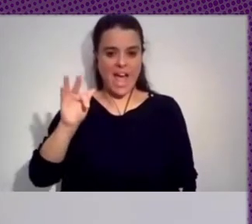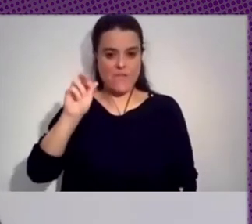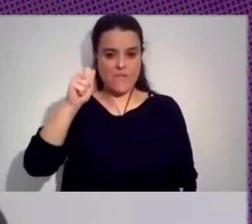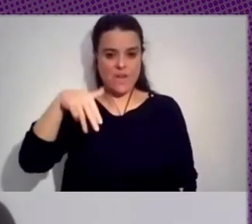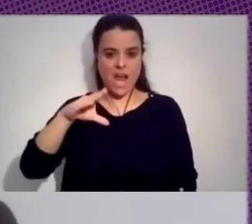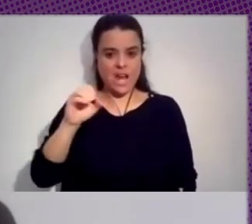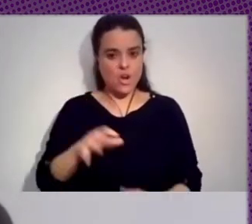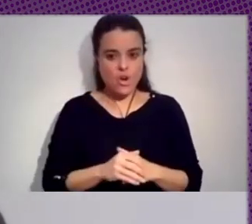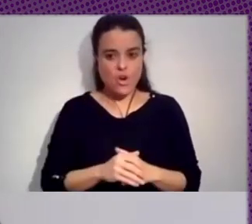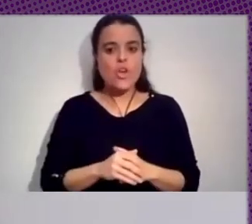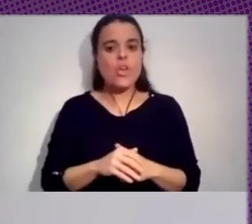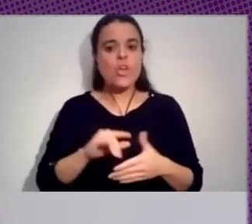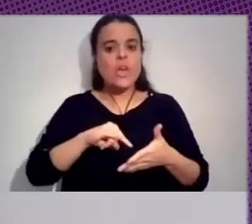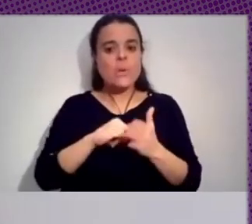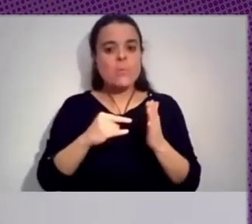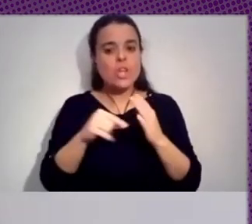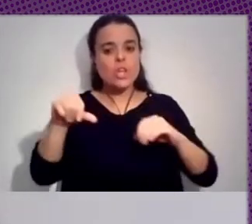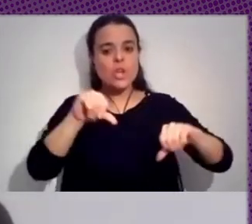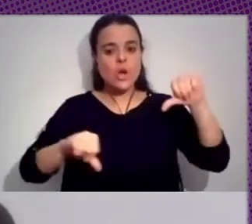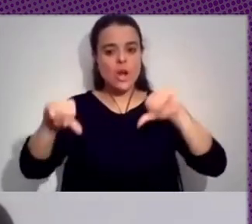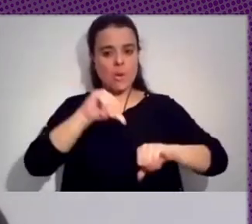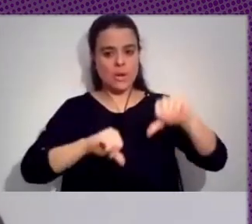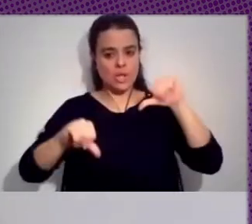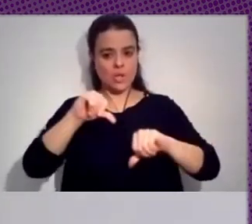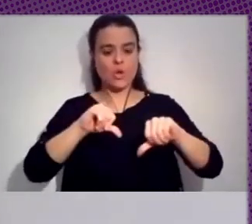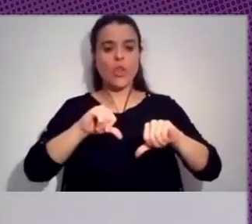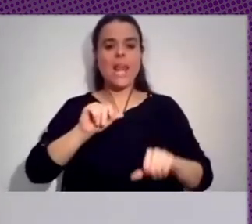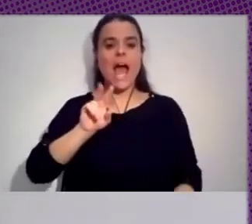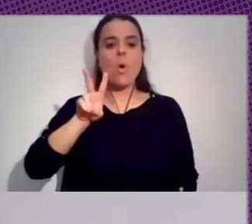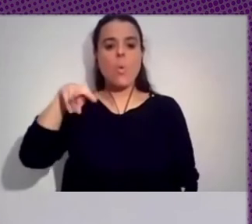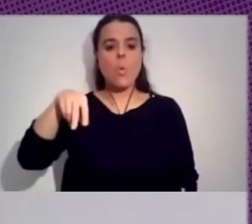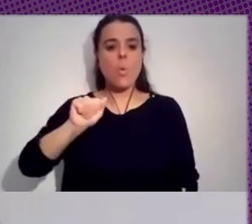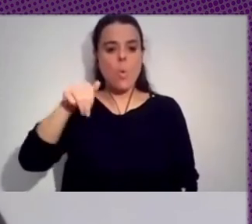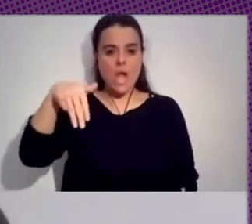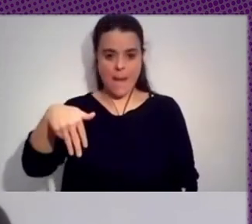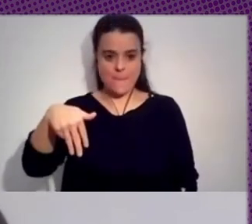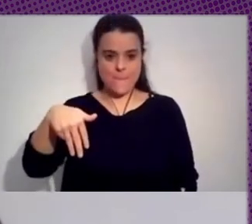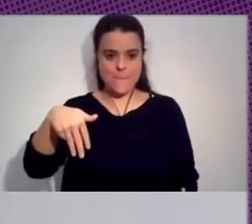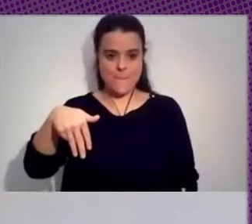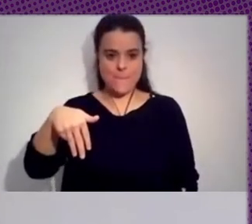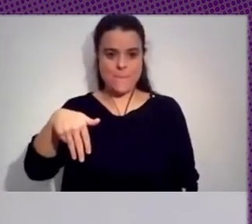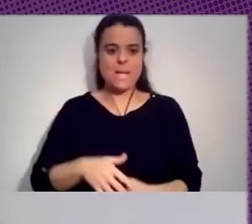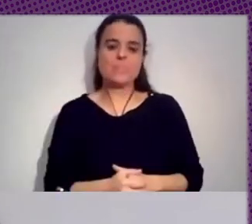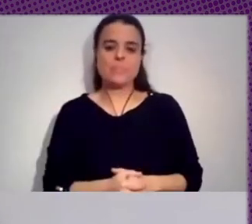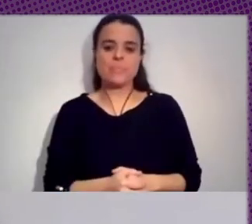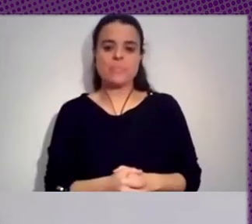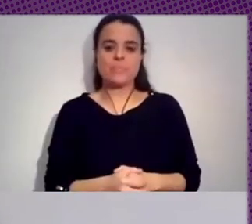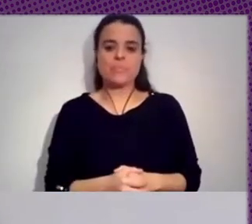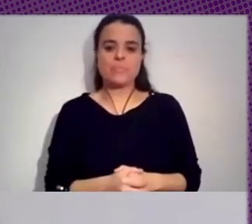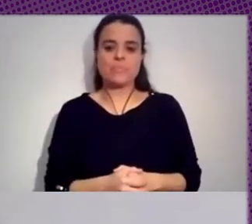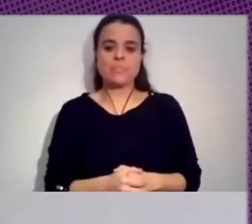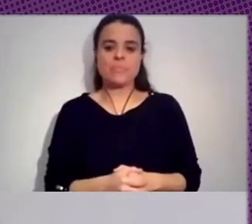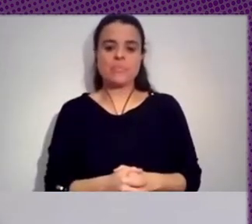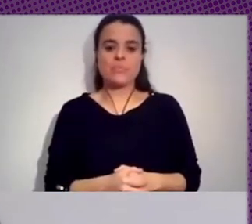del laboratorio Tlatelolco, de la UNAM, y un poco más en casa,